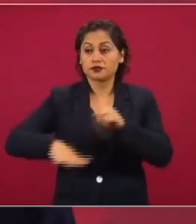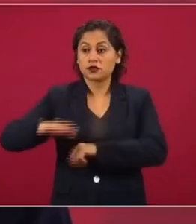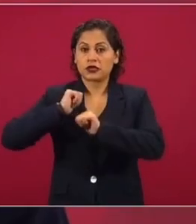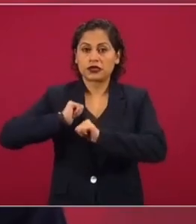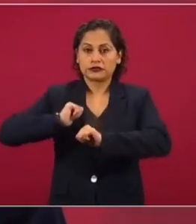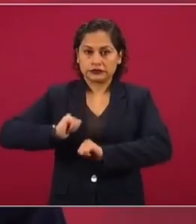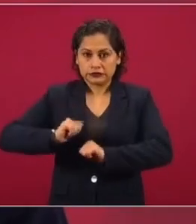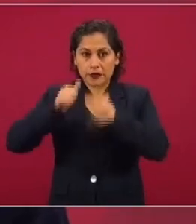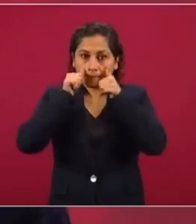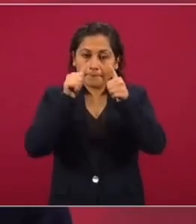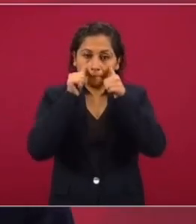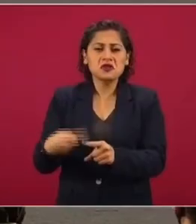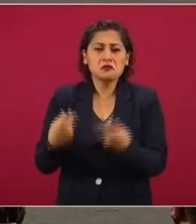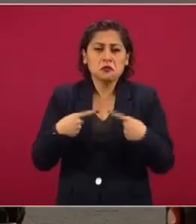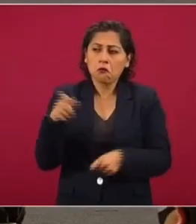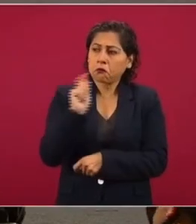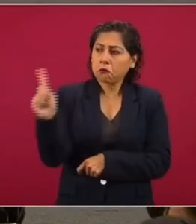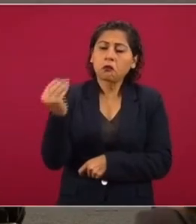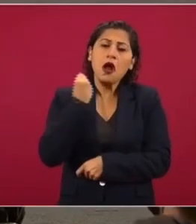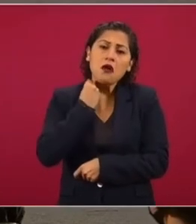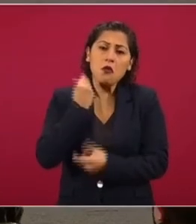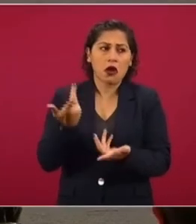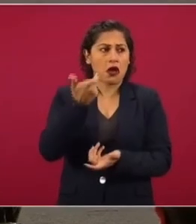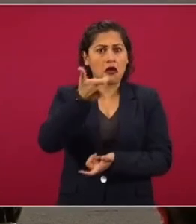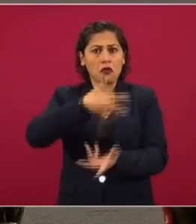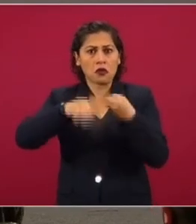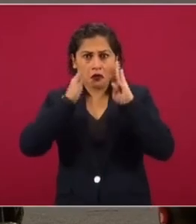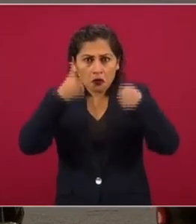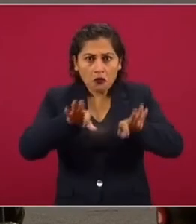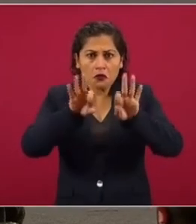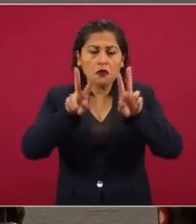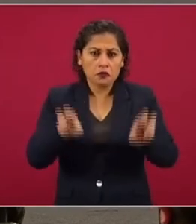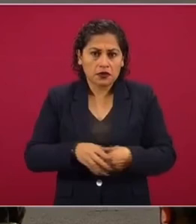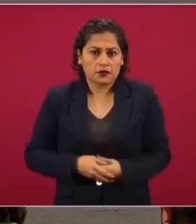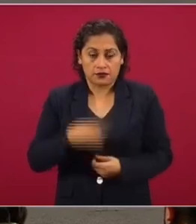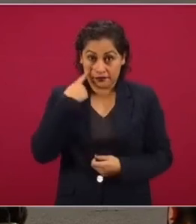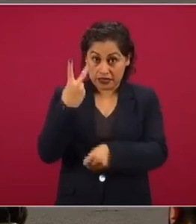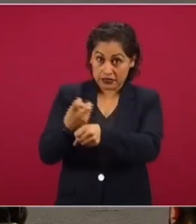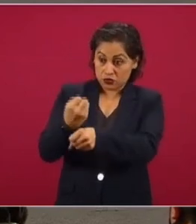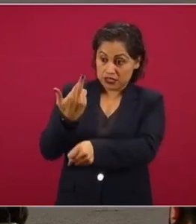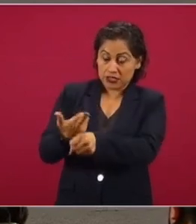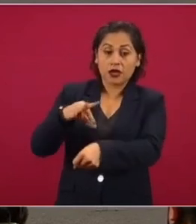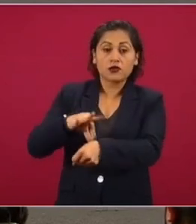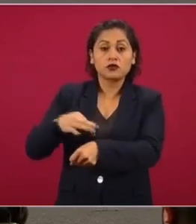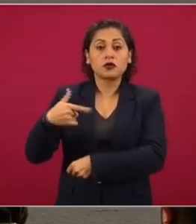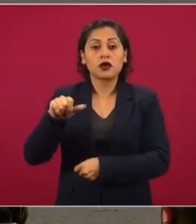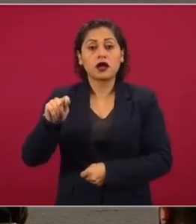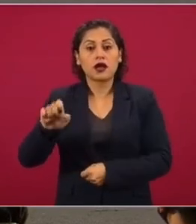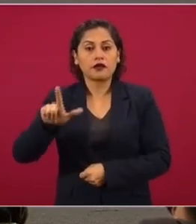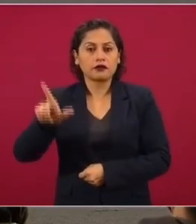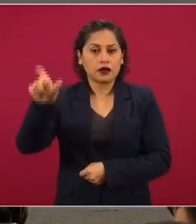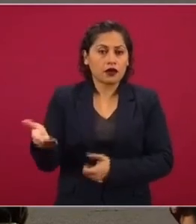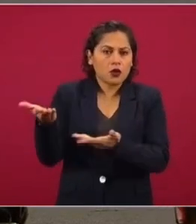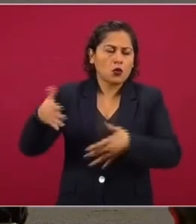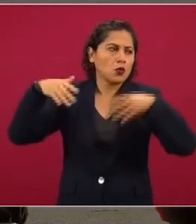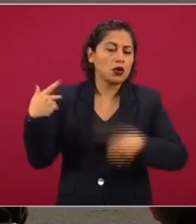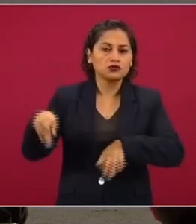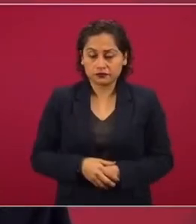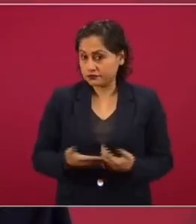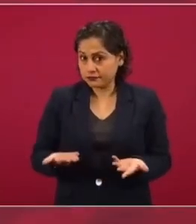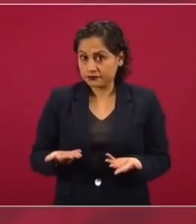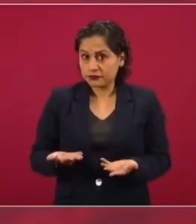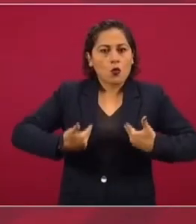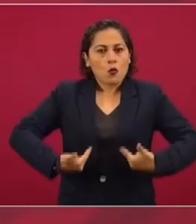estrategia. Son de los mejores del mundo. El subsecretario, Hugo López-Gatell, ha hecho un trabajo extraordinario, excepcional.